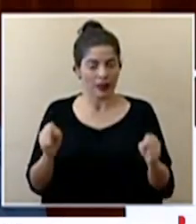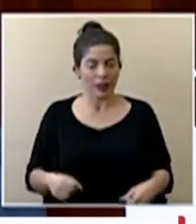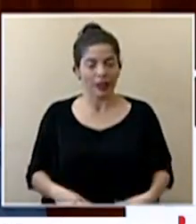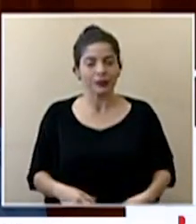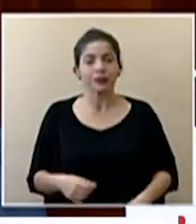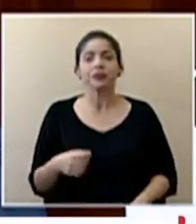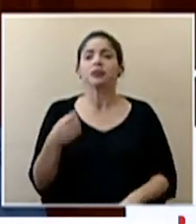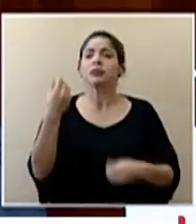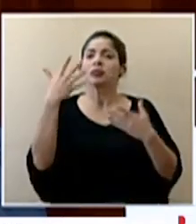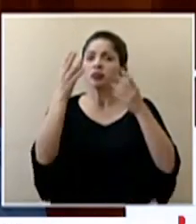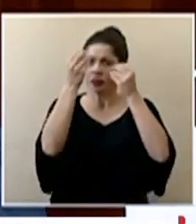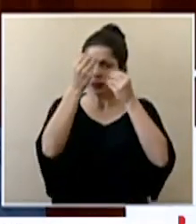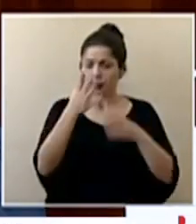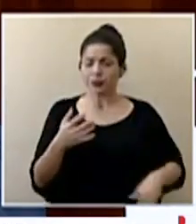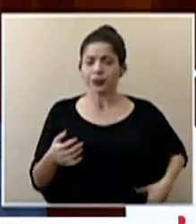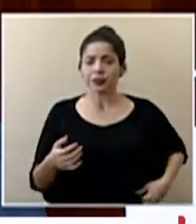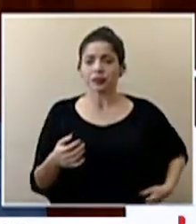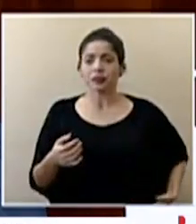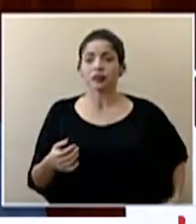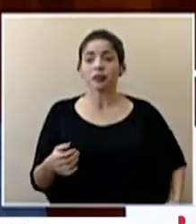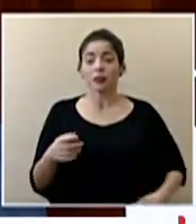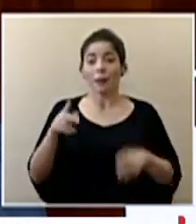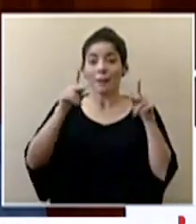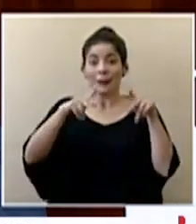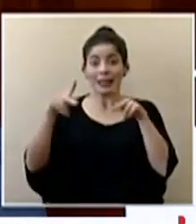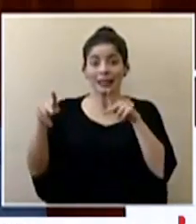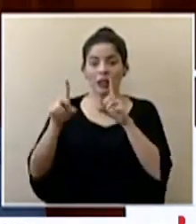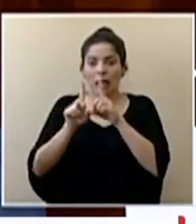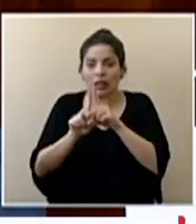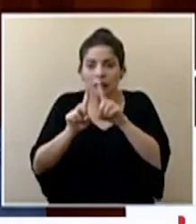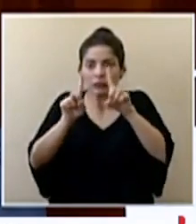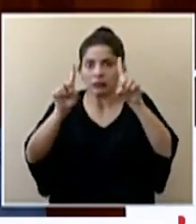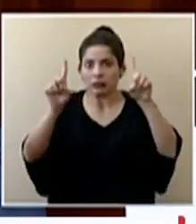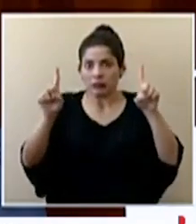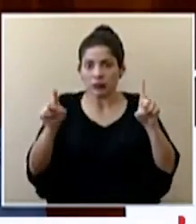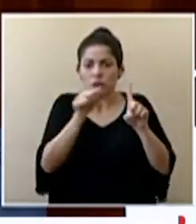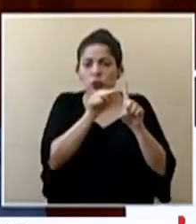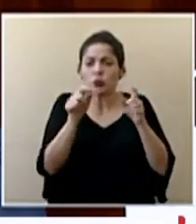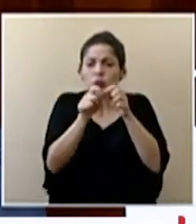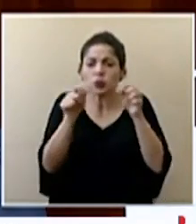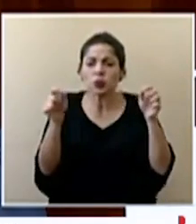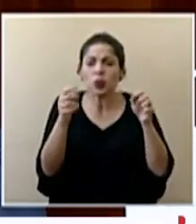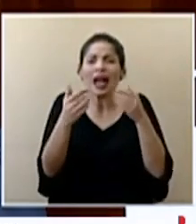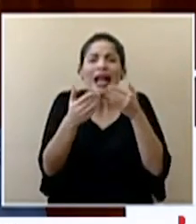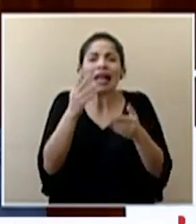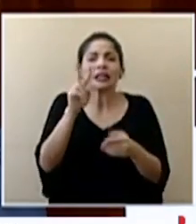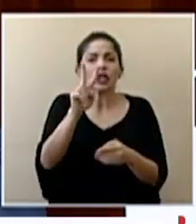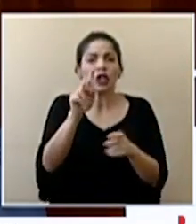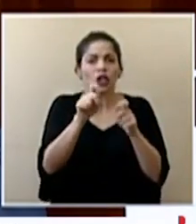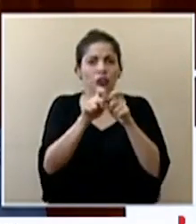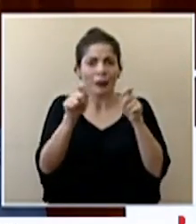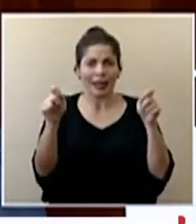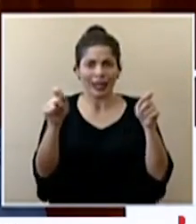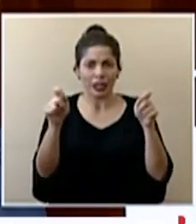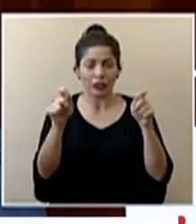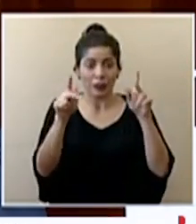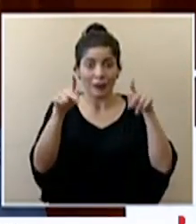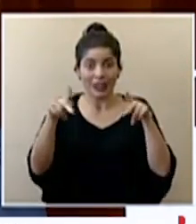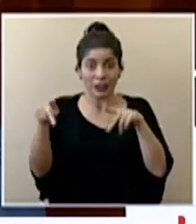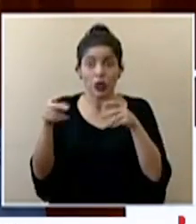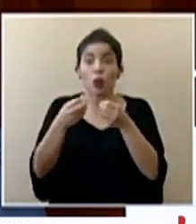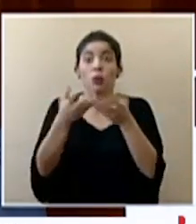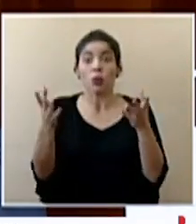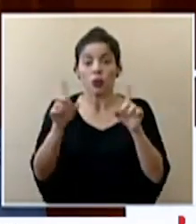Hemos dicho que el mantener una distancia de 1.8, casi 2 metros entre personas en lugares